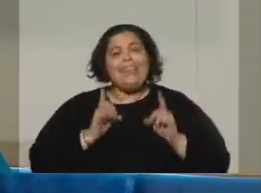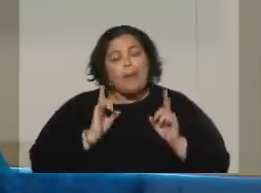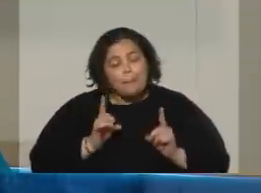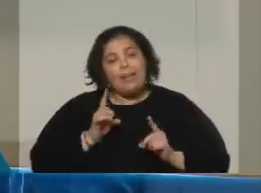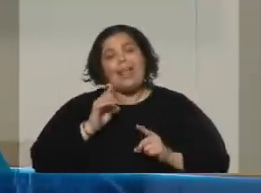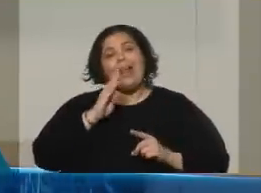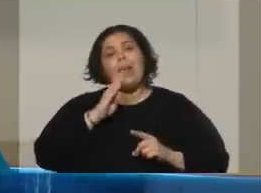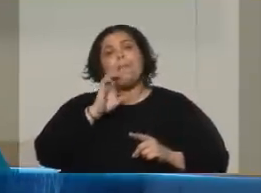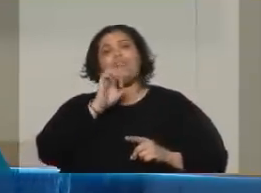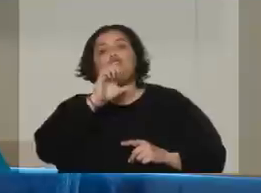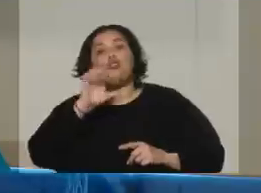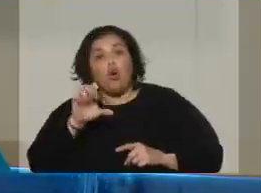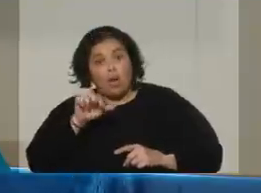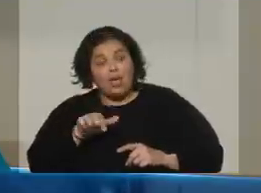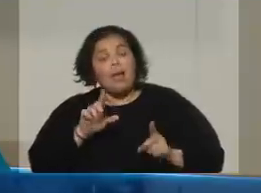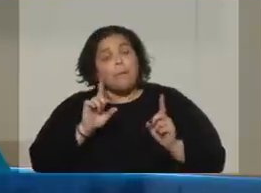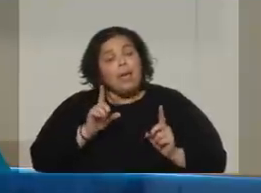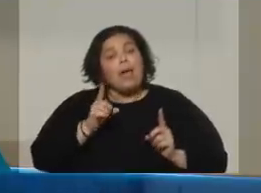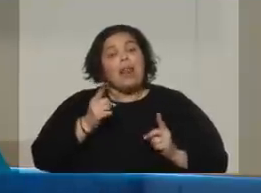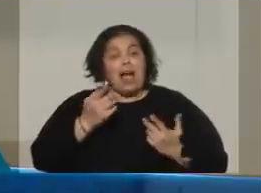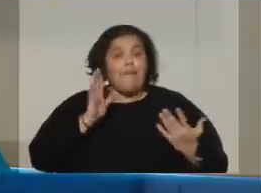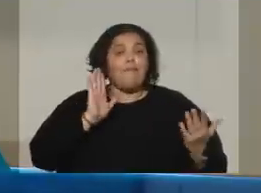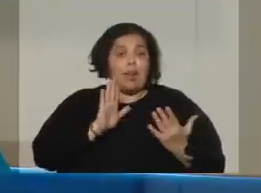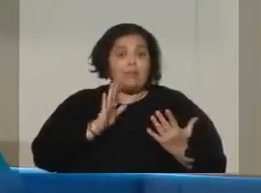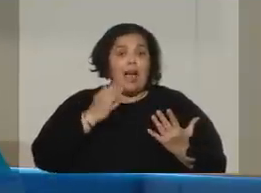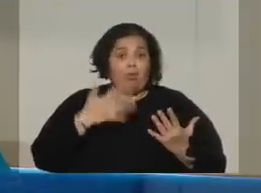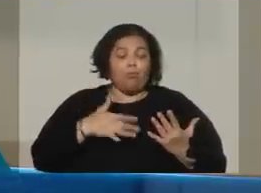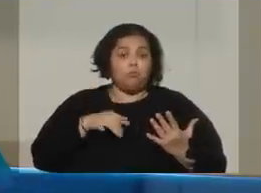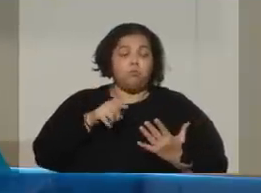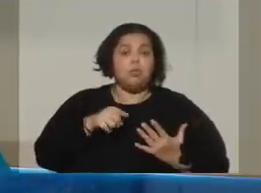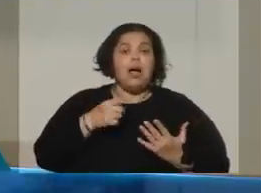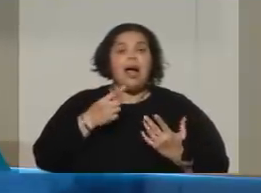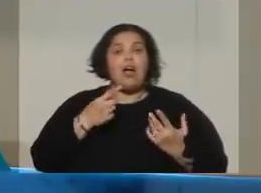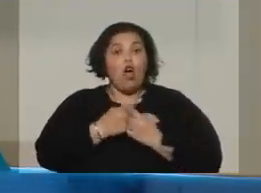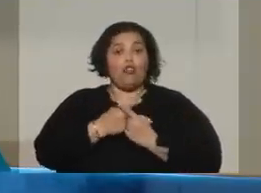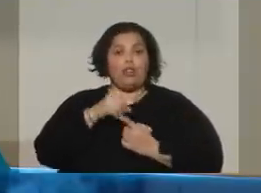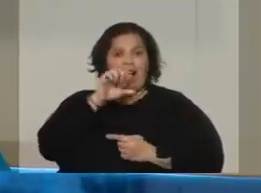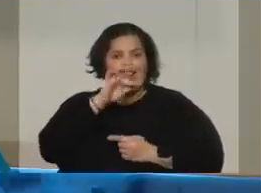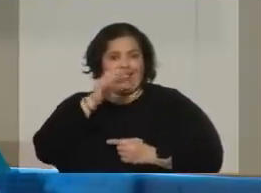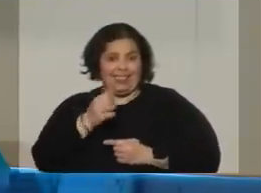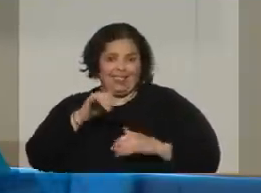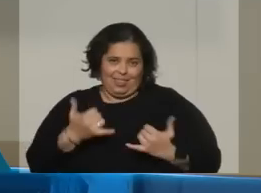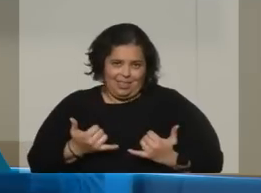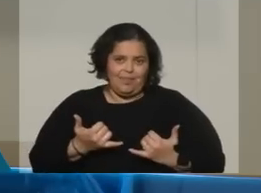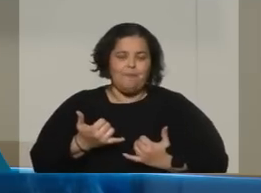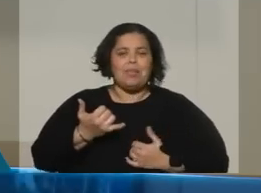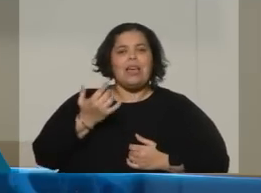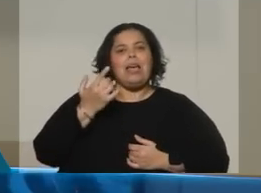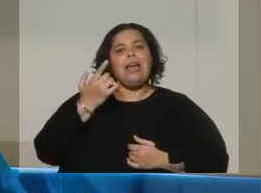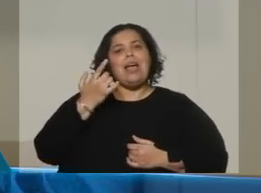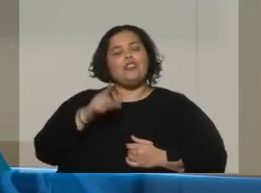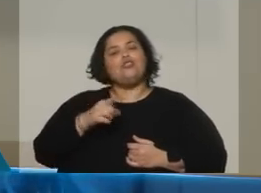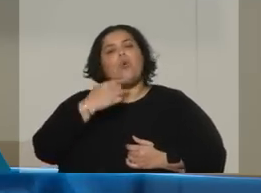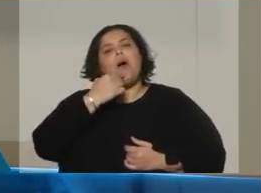y los gobiernos del PSOE han enfrentado cuando lo crecieron conveniente de manera muy dura a la ETA y cuando lo han considerado